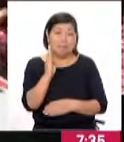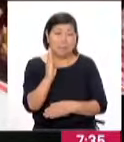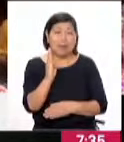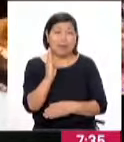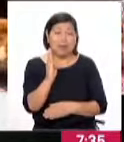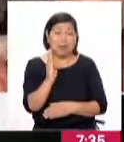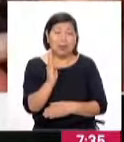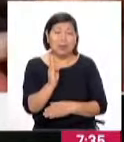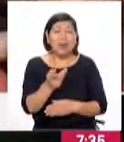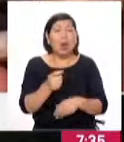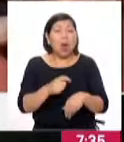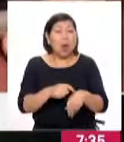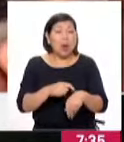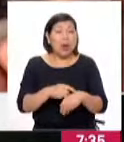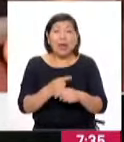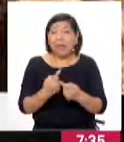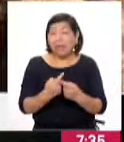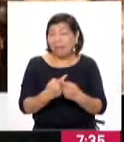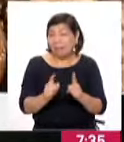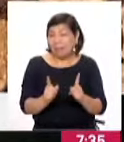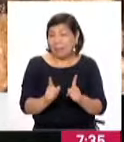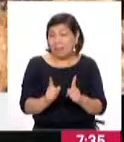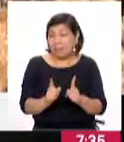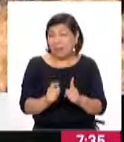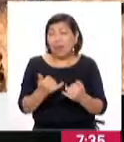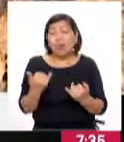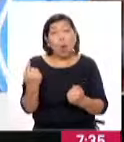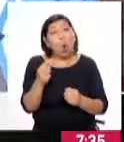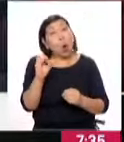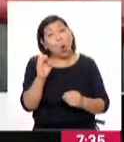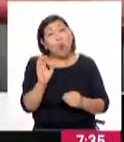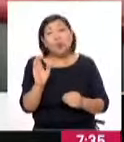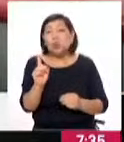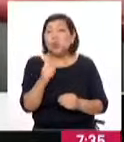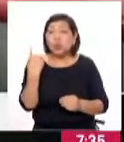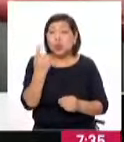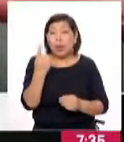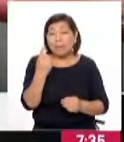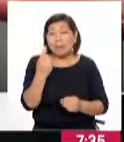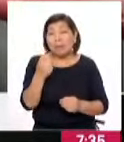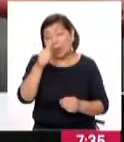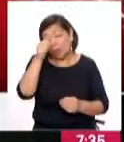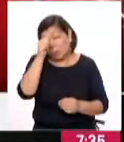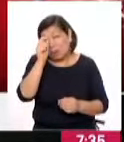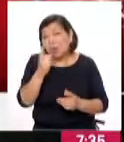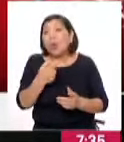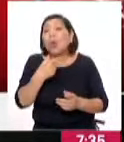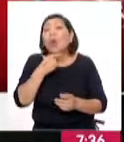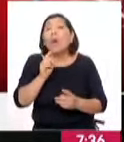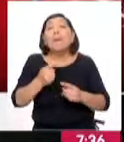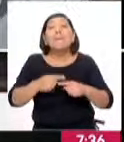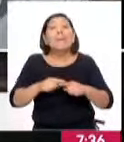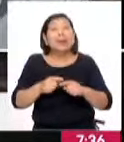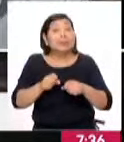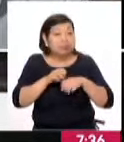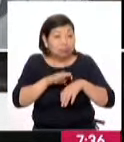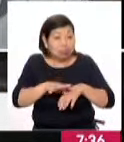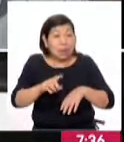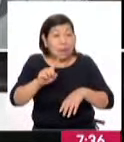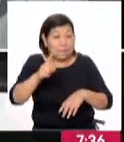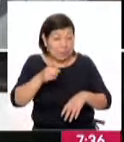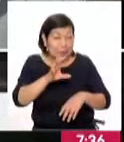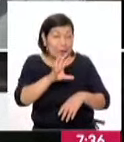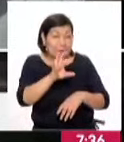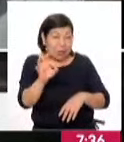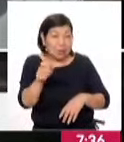establecemos horarios diferenciados y campañas dominicales en los lugares donde haya mayor demanda de atención. Se espera atender a 1.500